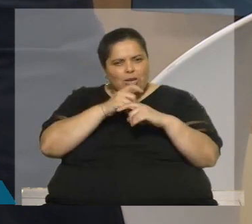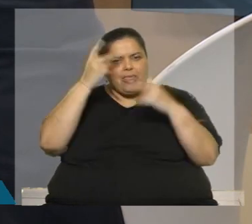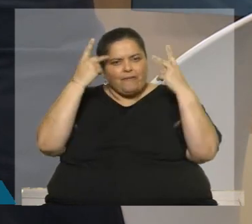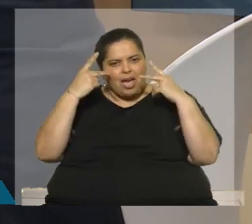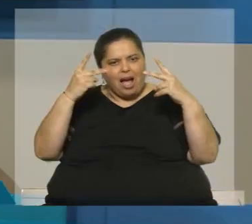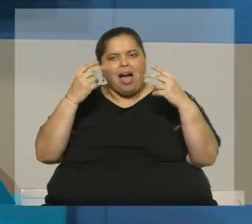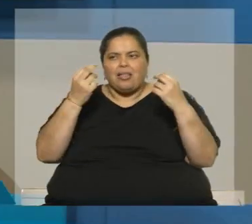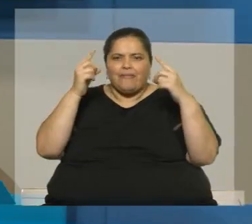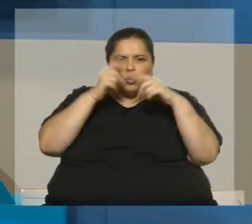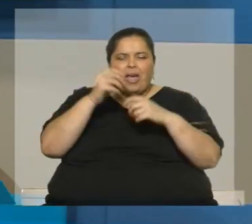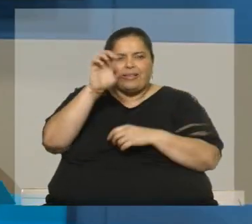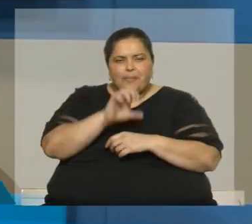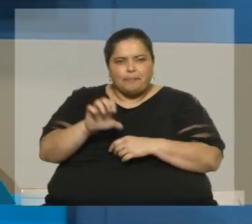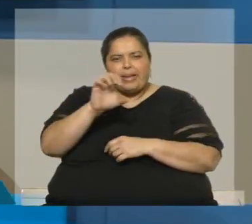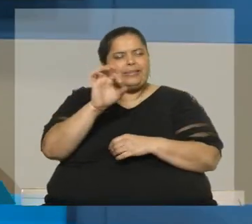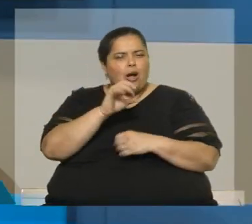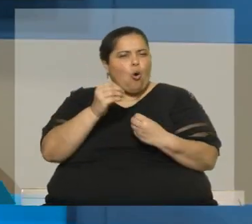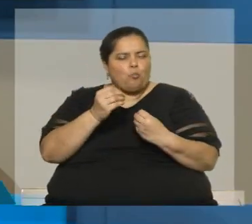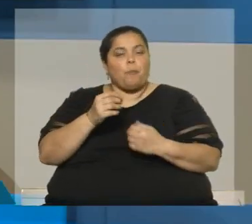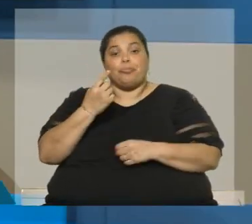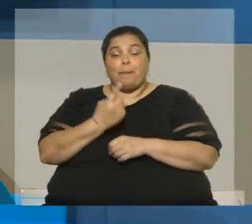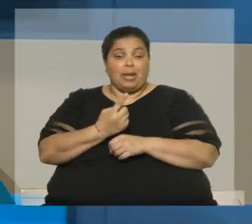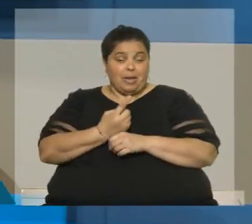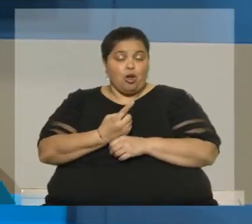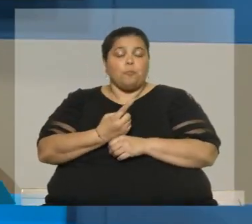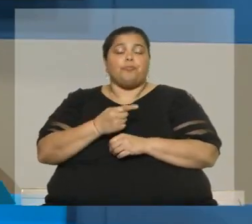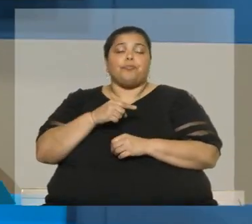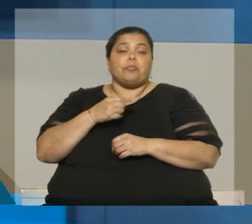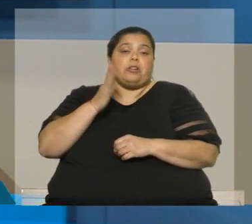ahora? Bueno, yo creo que primero el Brexit significó